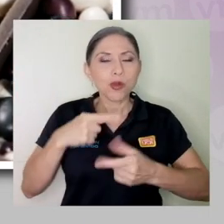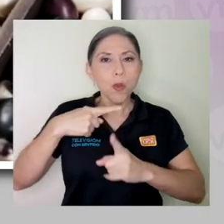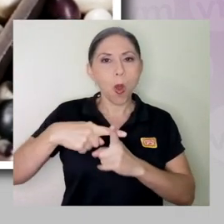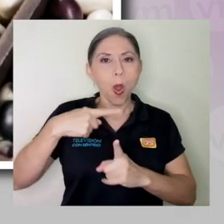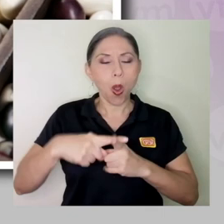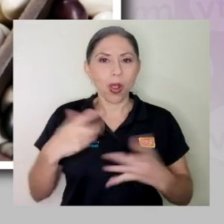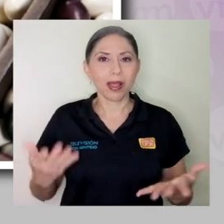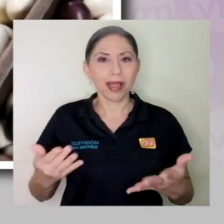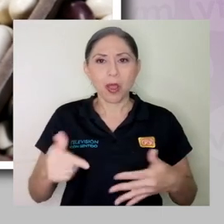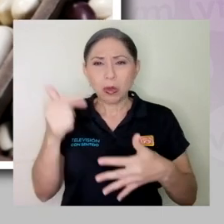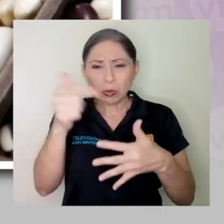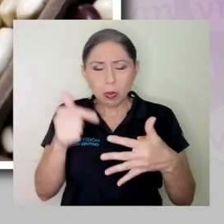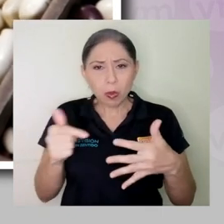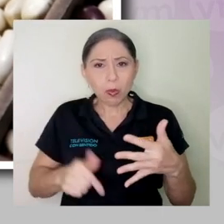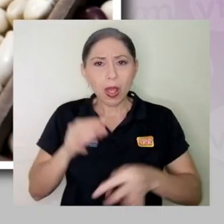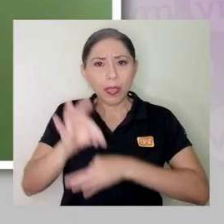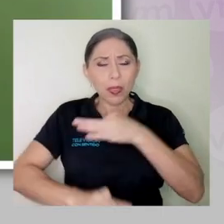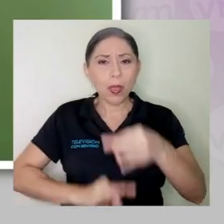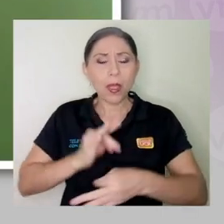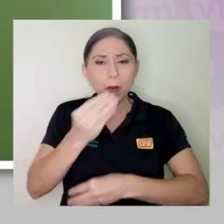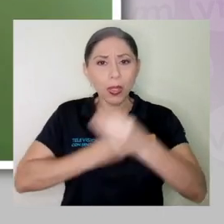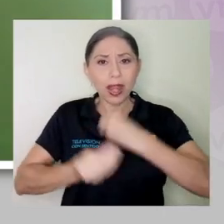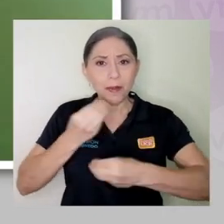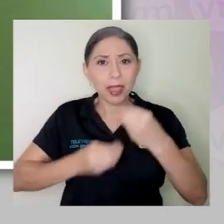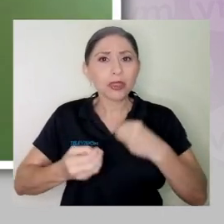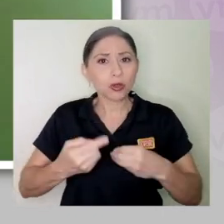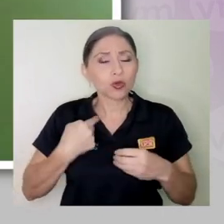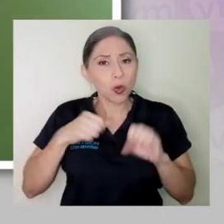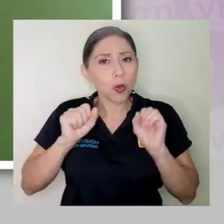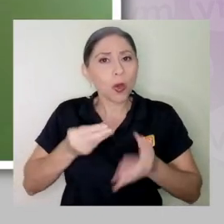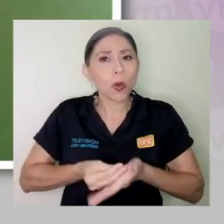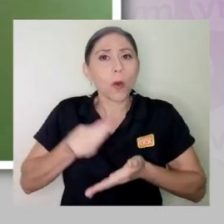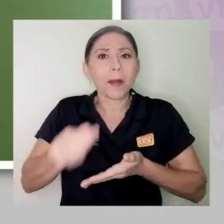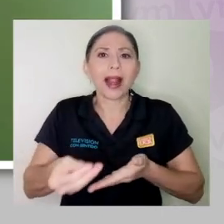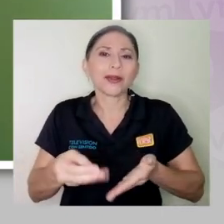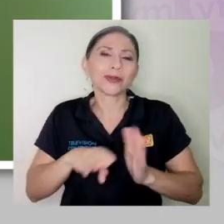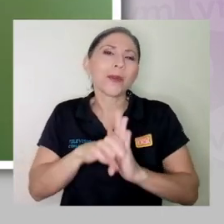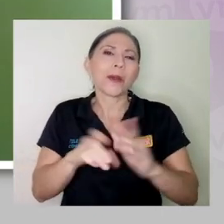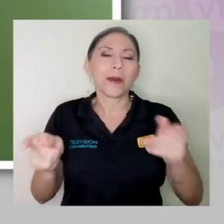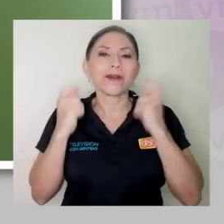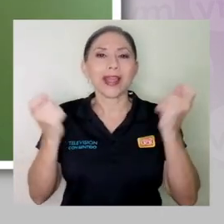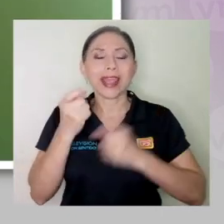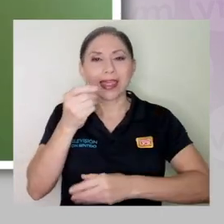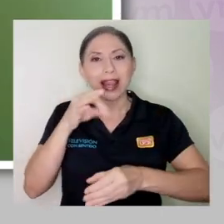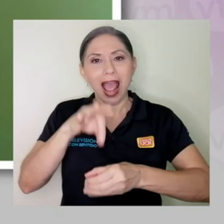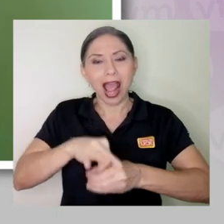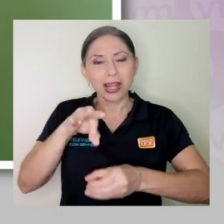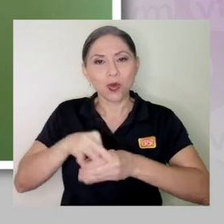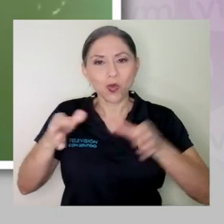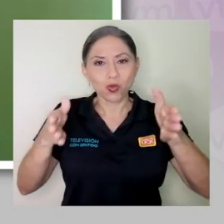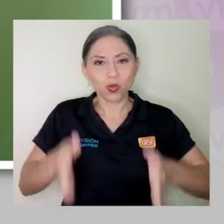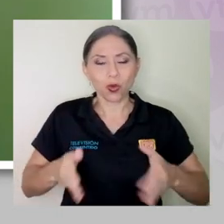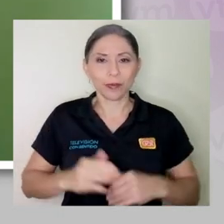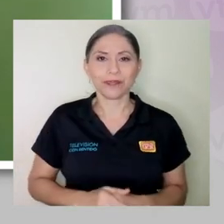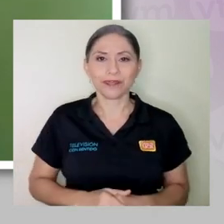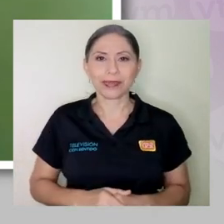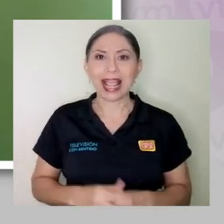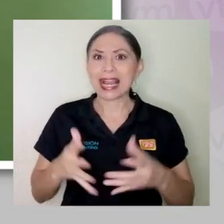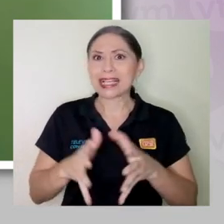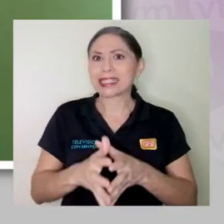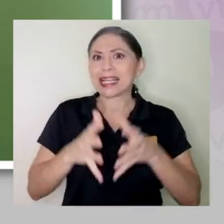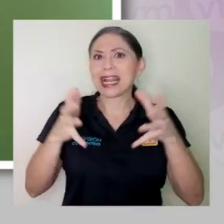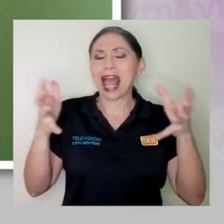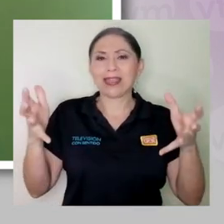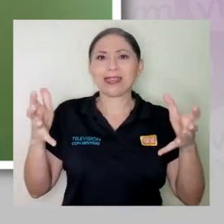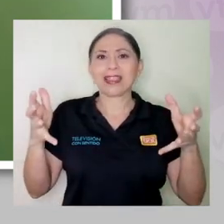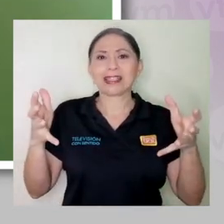y todos esos tipos de alimentos uno los consigue en lugares como la Feria del Agricultor. Las grandes